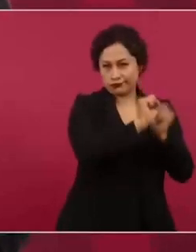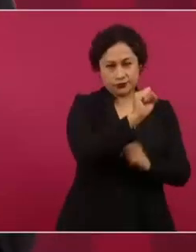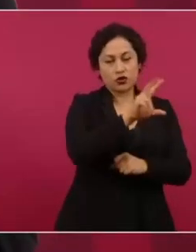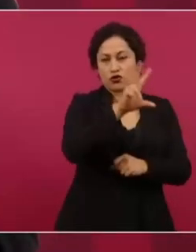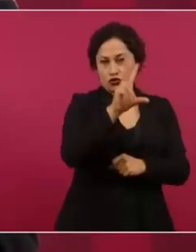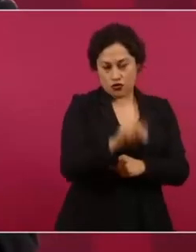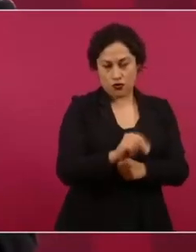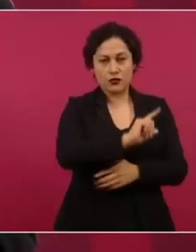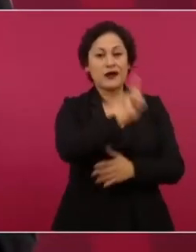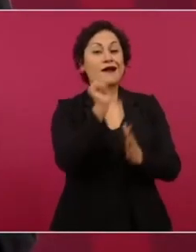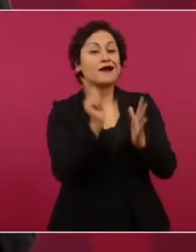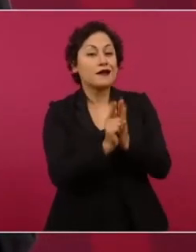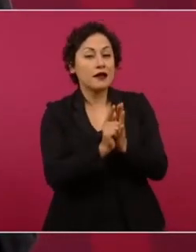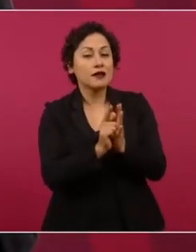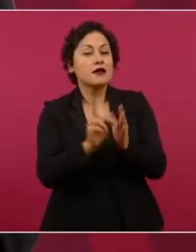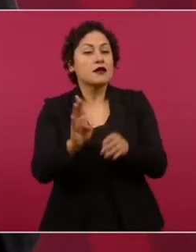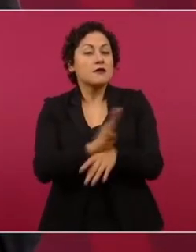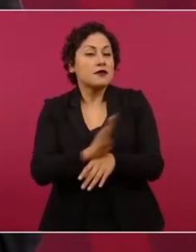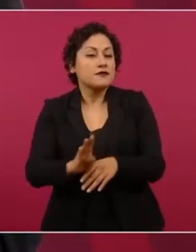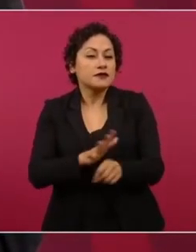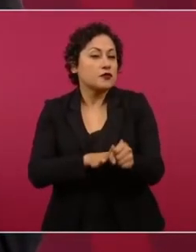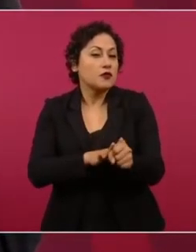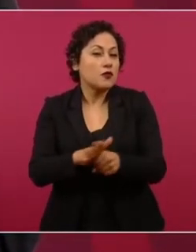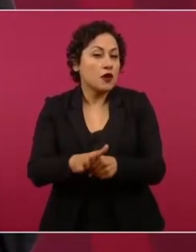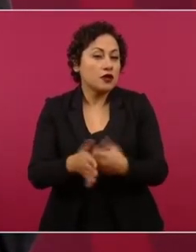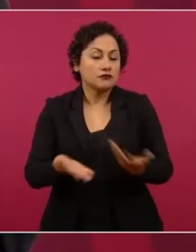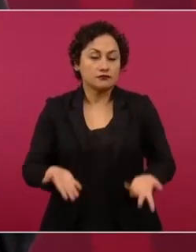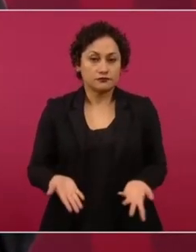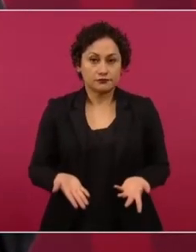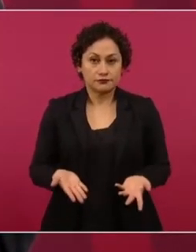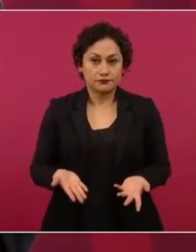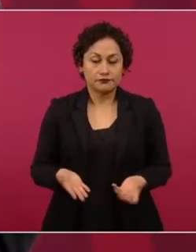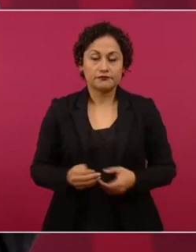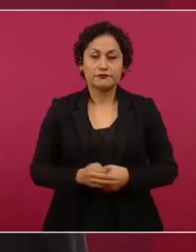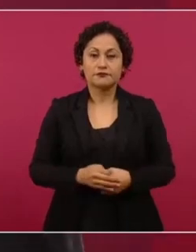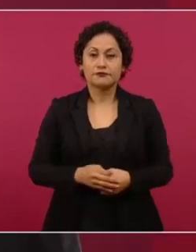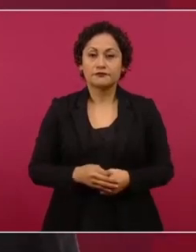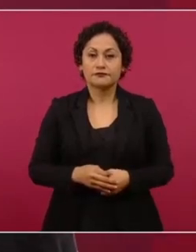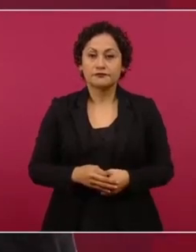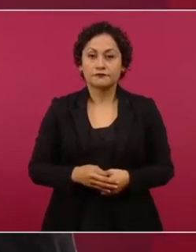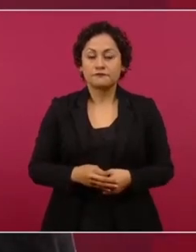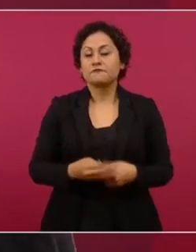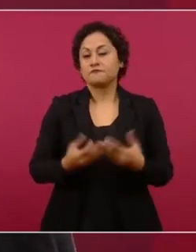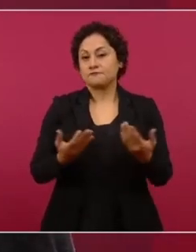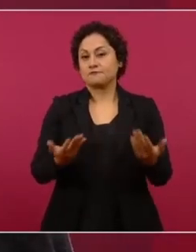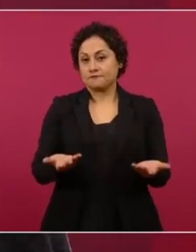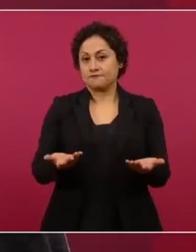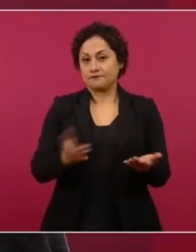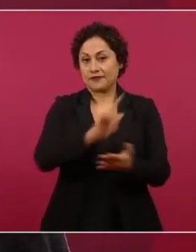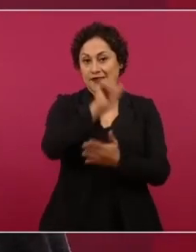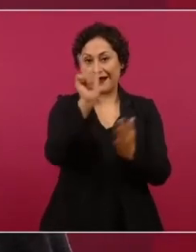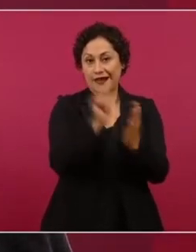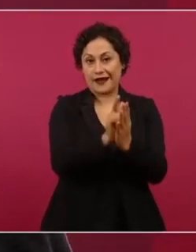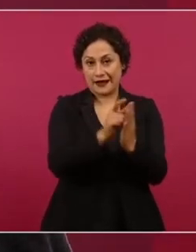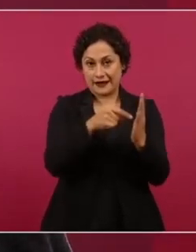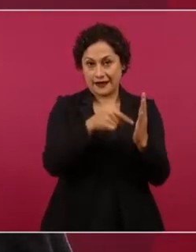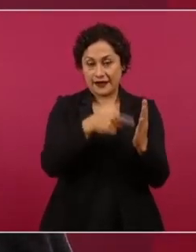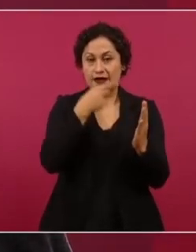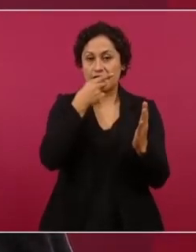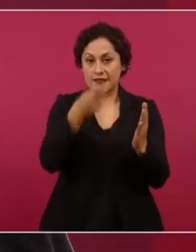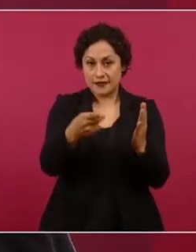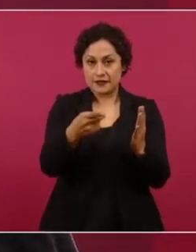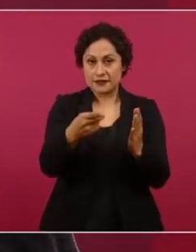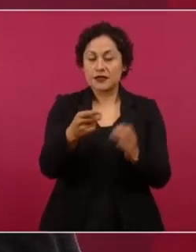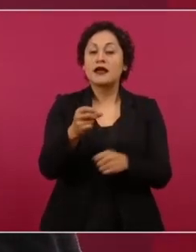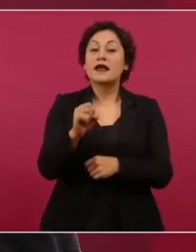pues que sí se redujo el gasto